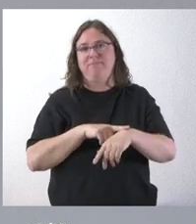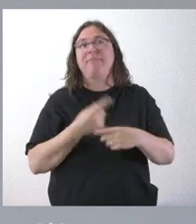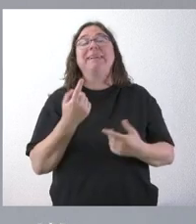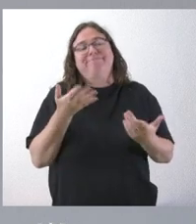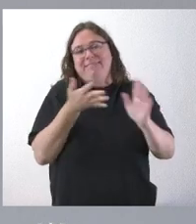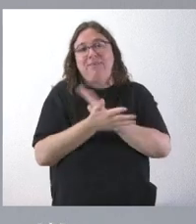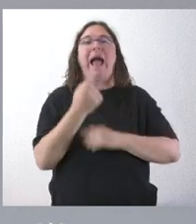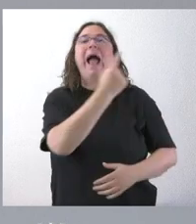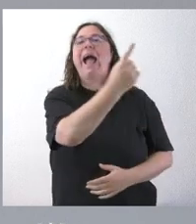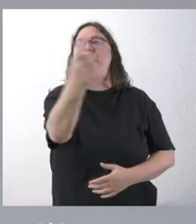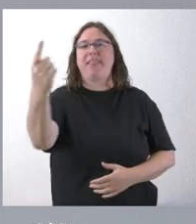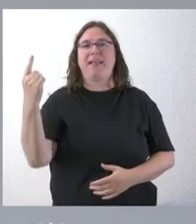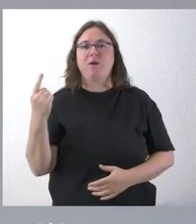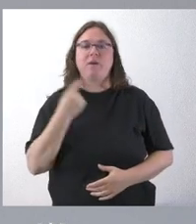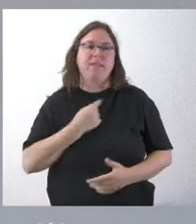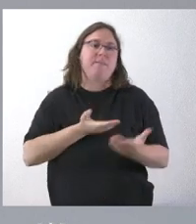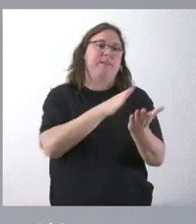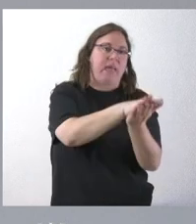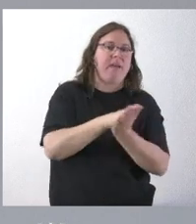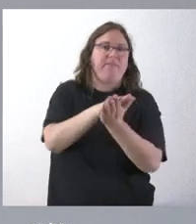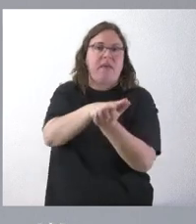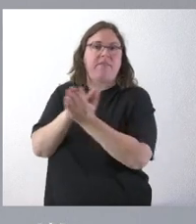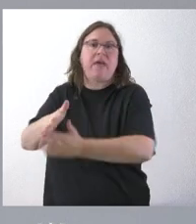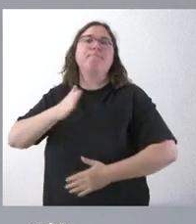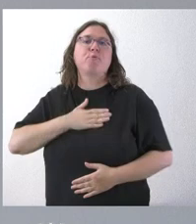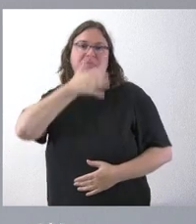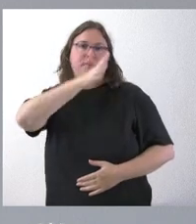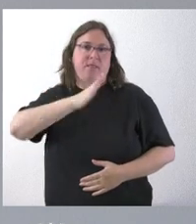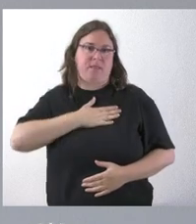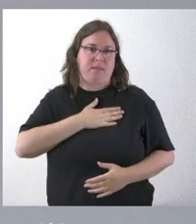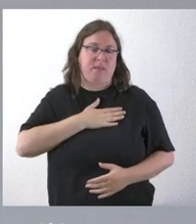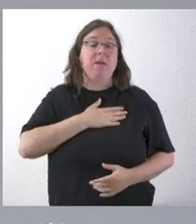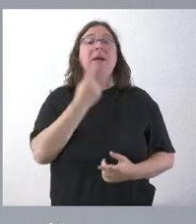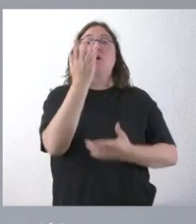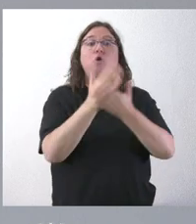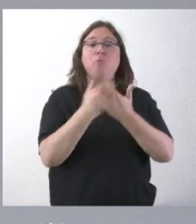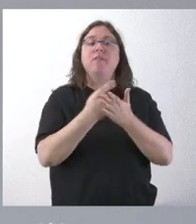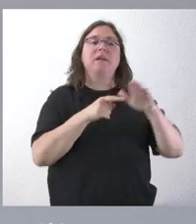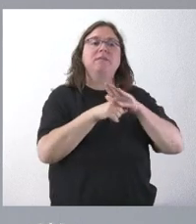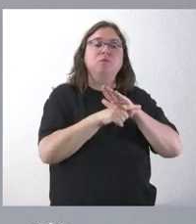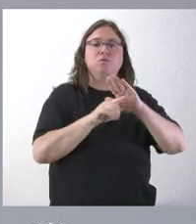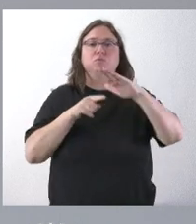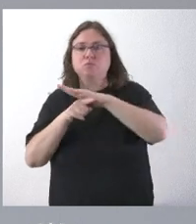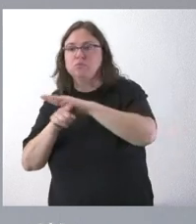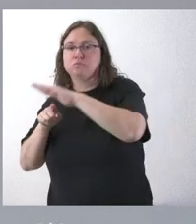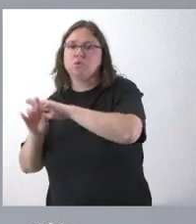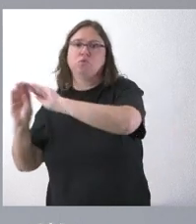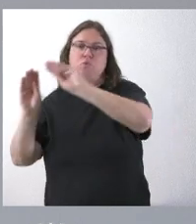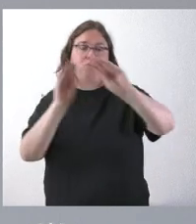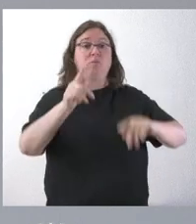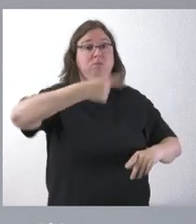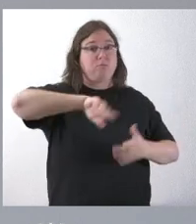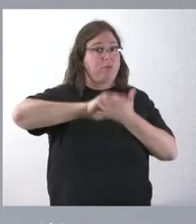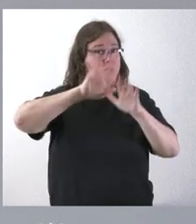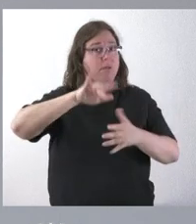una tenemos que aportar y presentar nuestra demanda y cada comunidad autónoma también tiene su tramitación. Nosotros en Castilla y León, antes